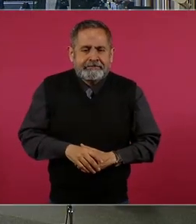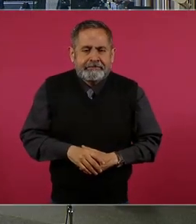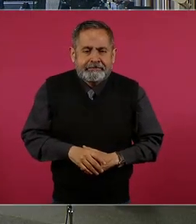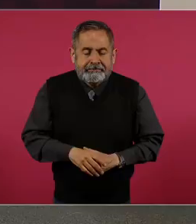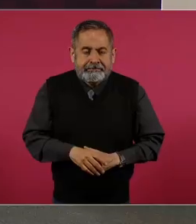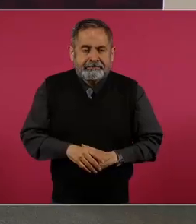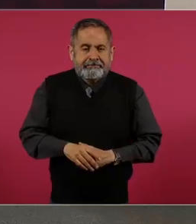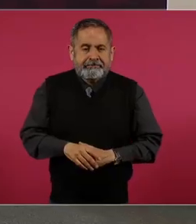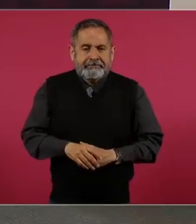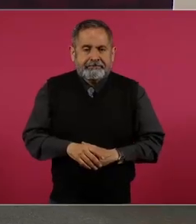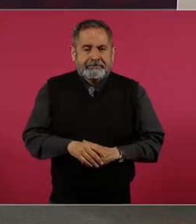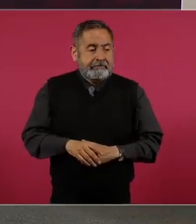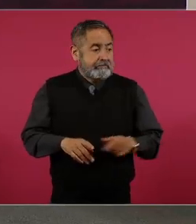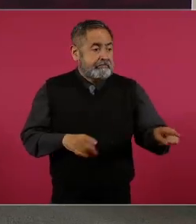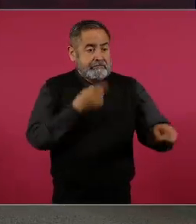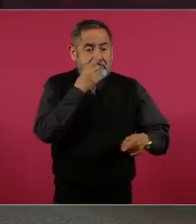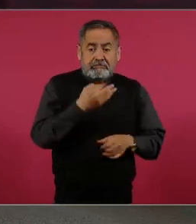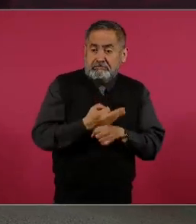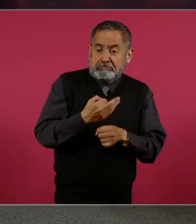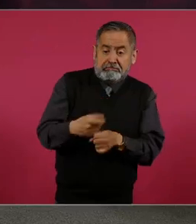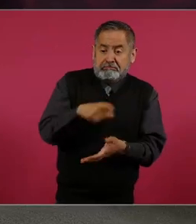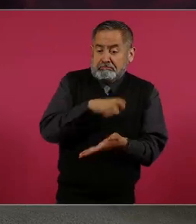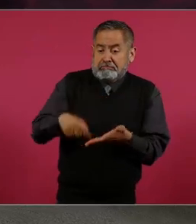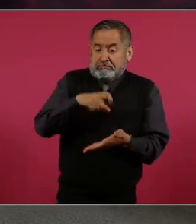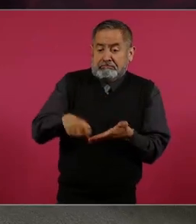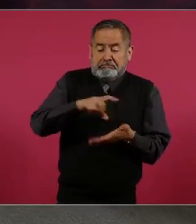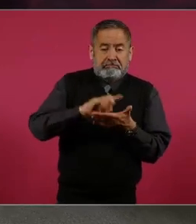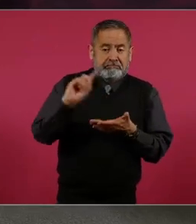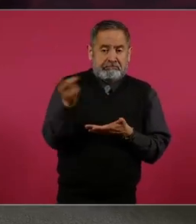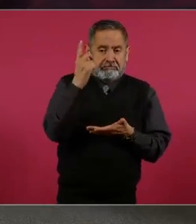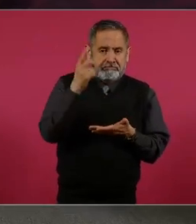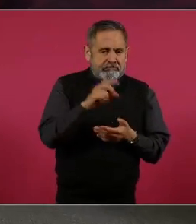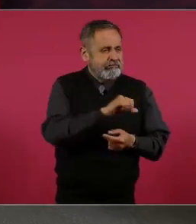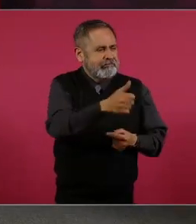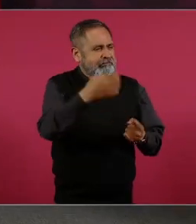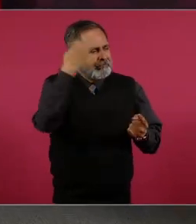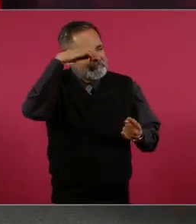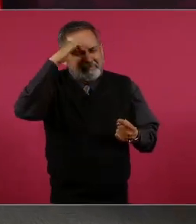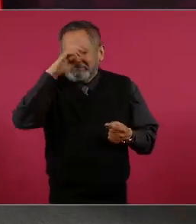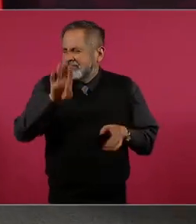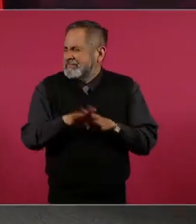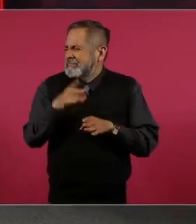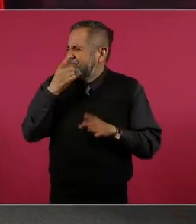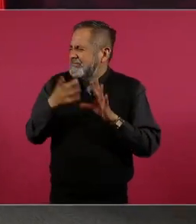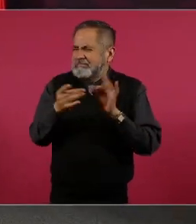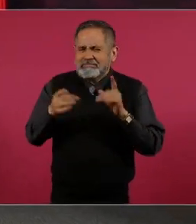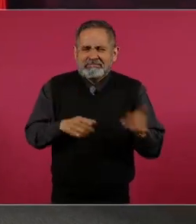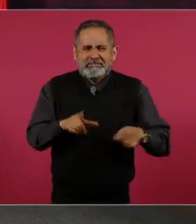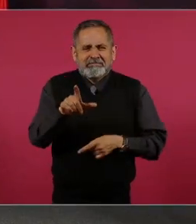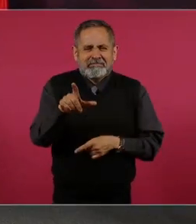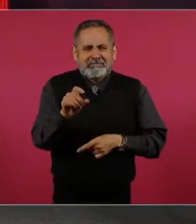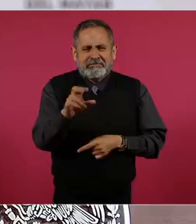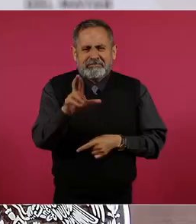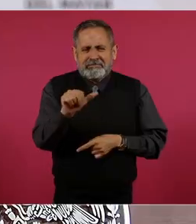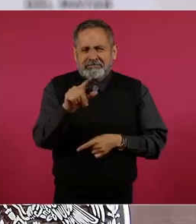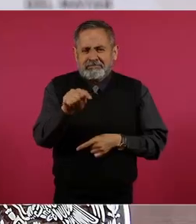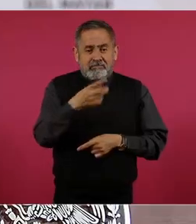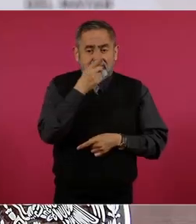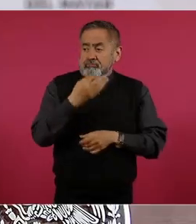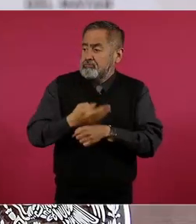Sí, hay que comprar dolaritos, decía el otro experto, ¿cómo se llama? Lorele Mola, sí,